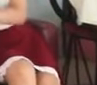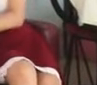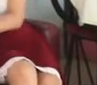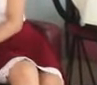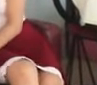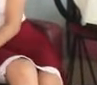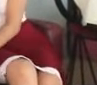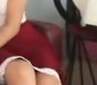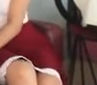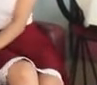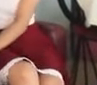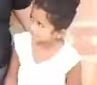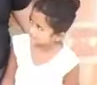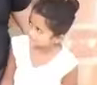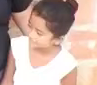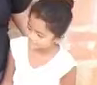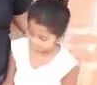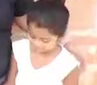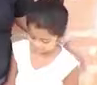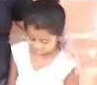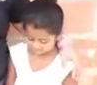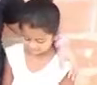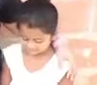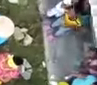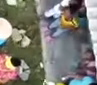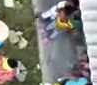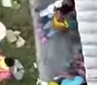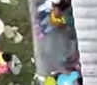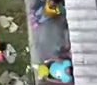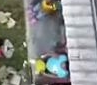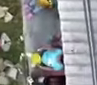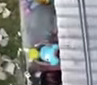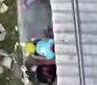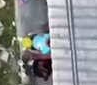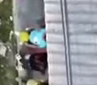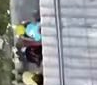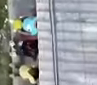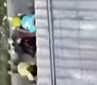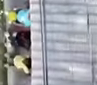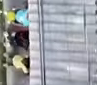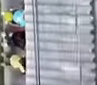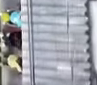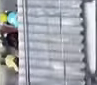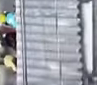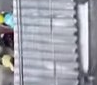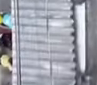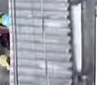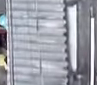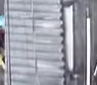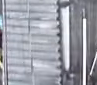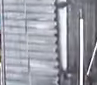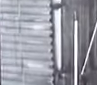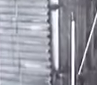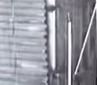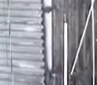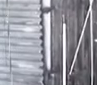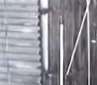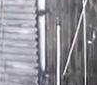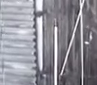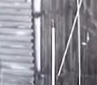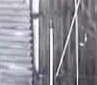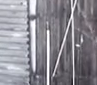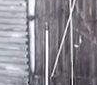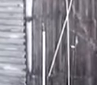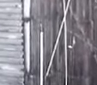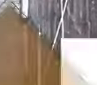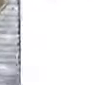damos todo por una reducción de las cifras de pobreza en el país. Trabajamos para construir un futuro con equidad para todos. Más cerca a los